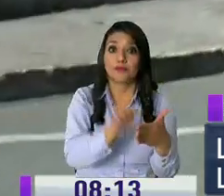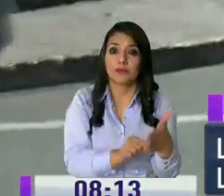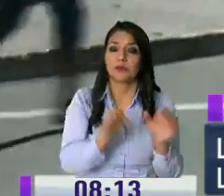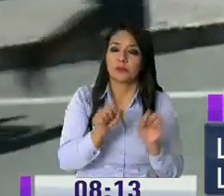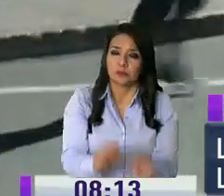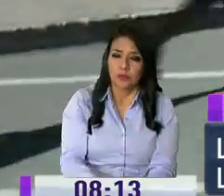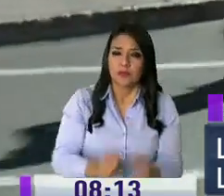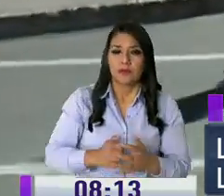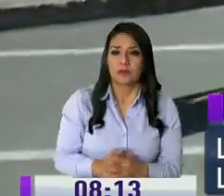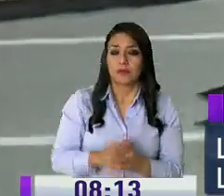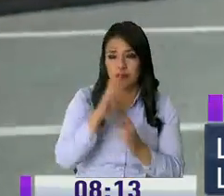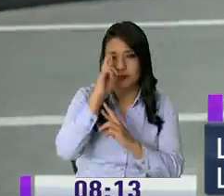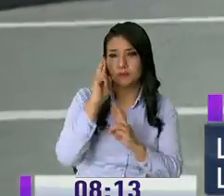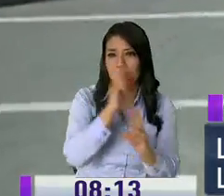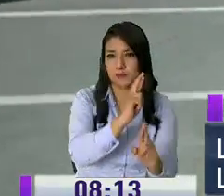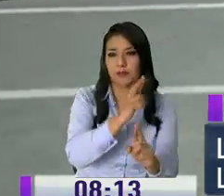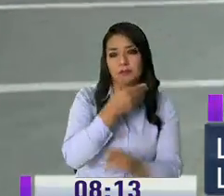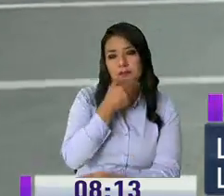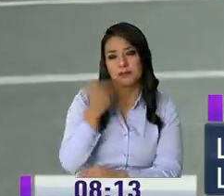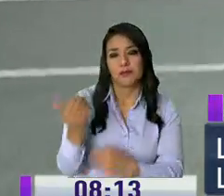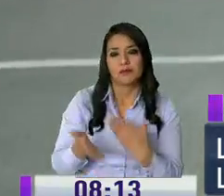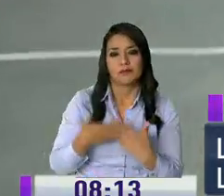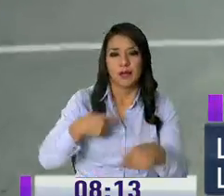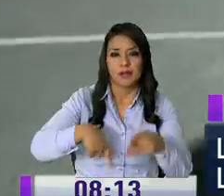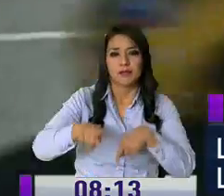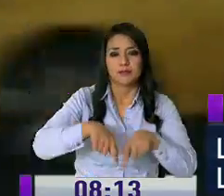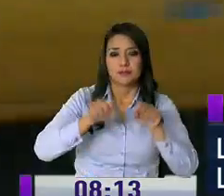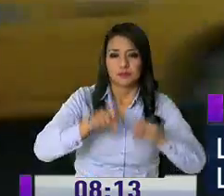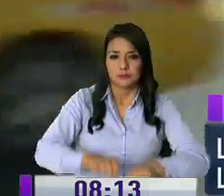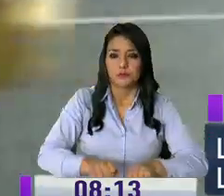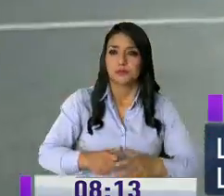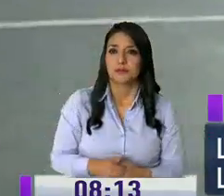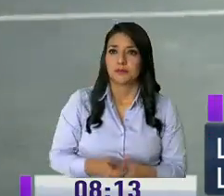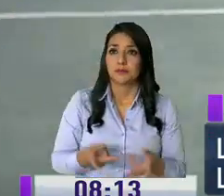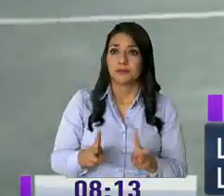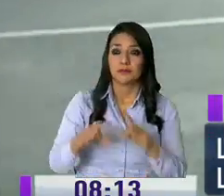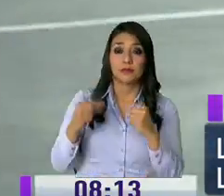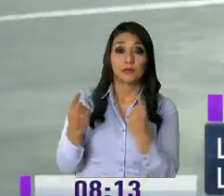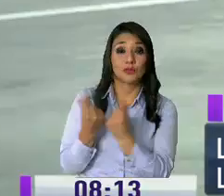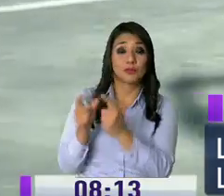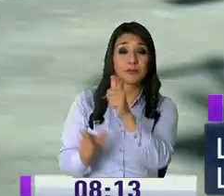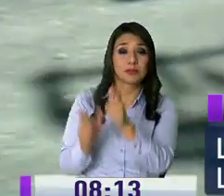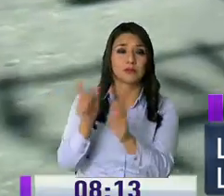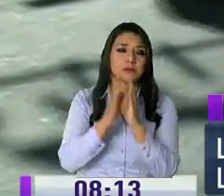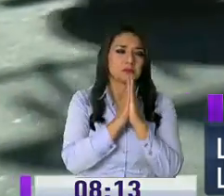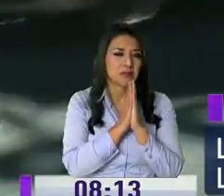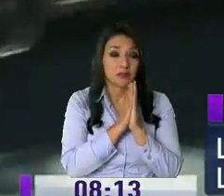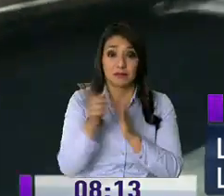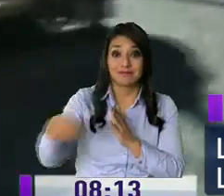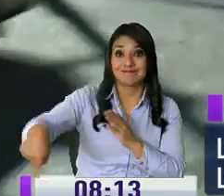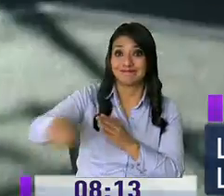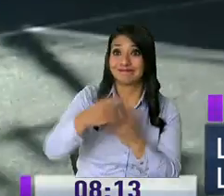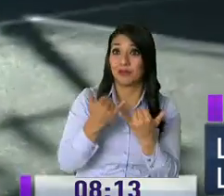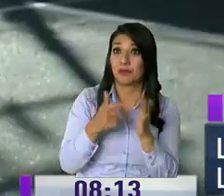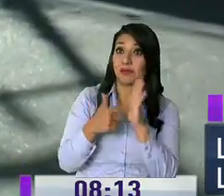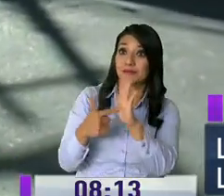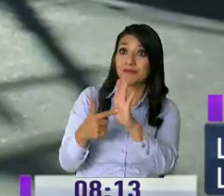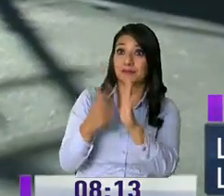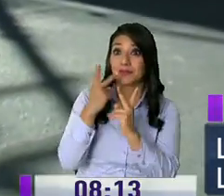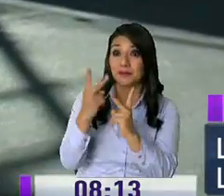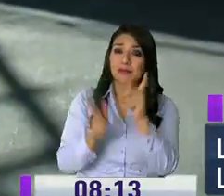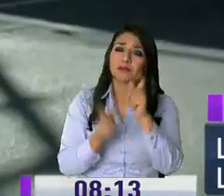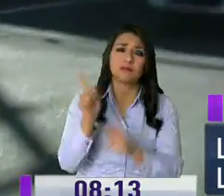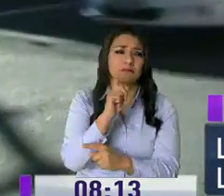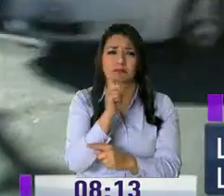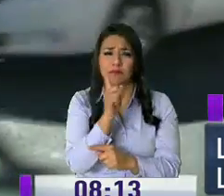vereda por favor no lo haga, así es mucho más fácil la circulación y en cuanto a la petición de un grupo de ciudadanos que podemos ver en estos momentos en imágenes